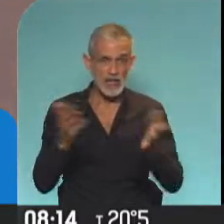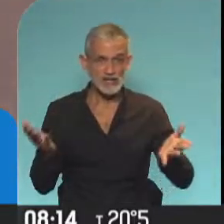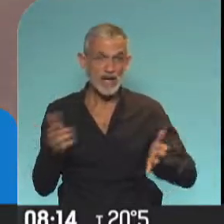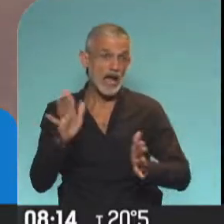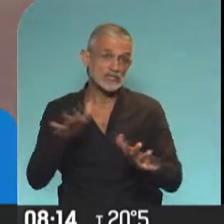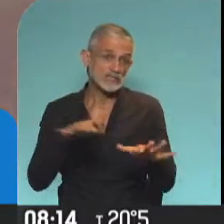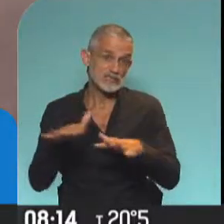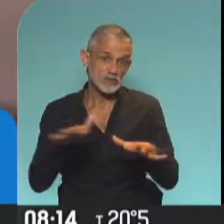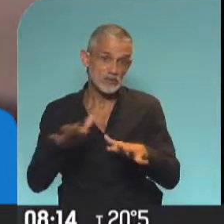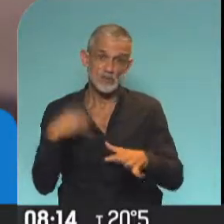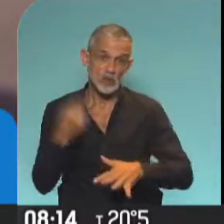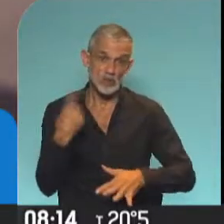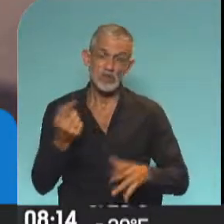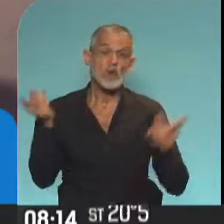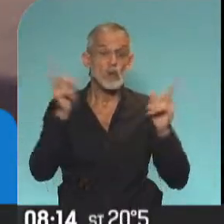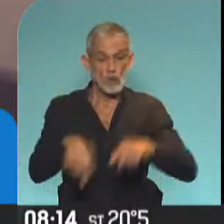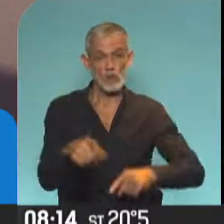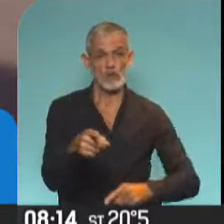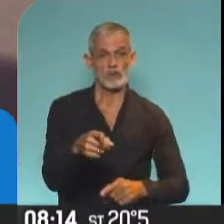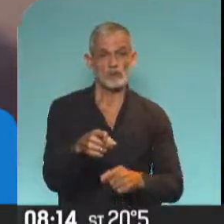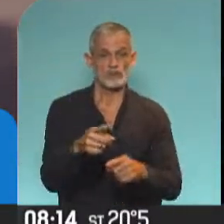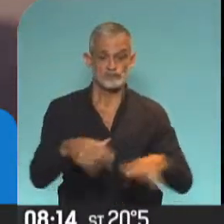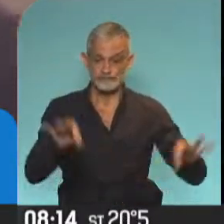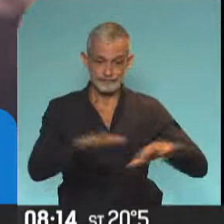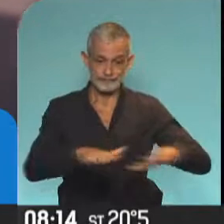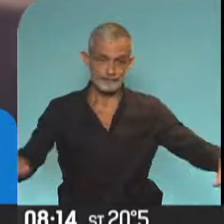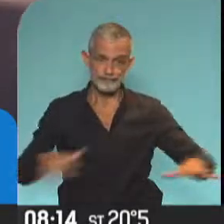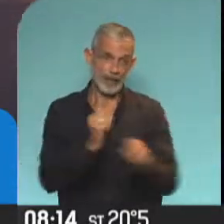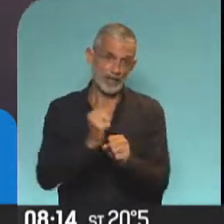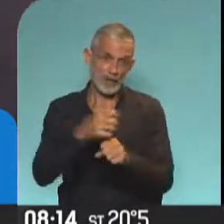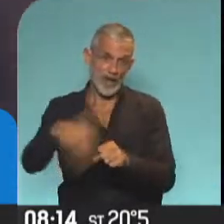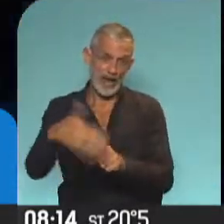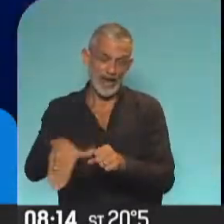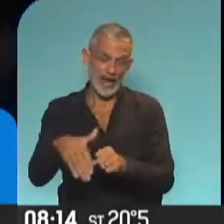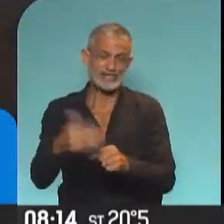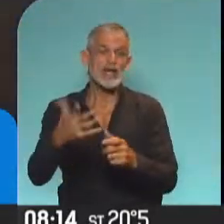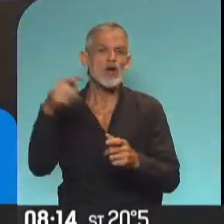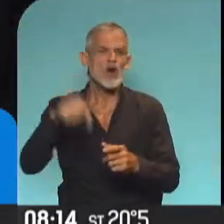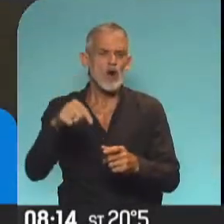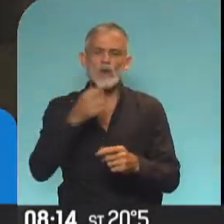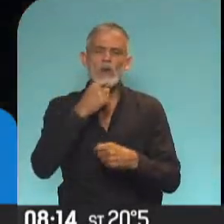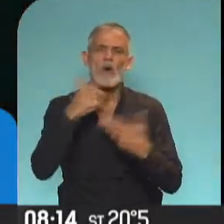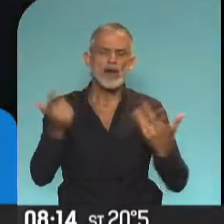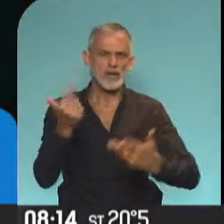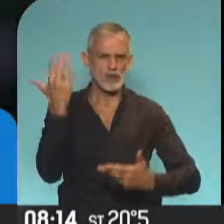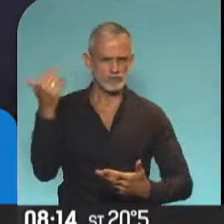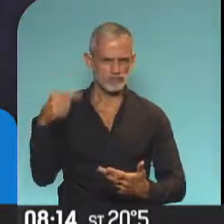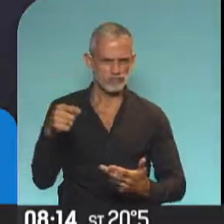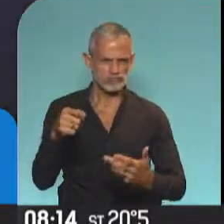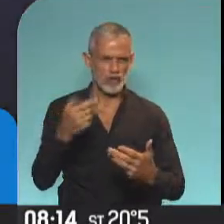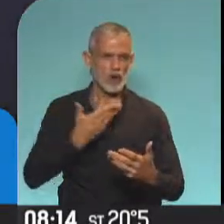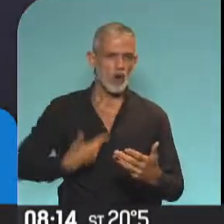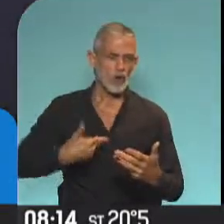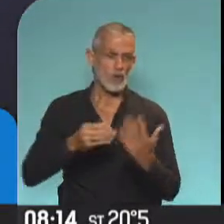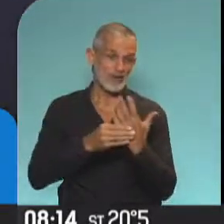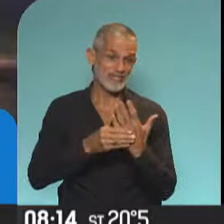esa situación nosotros vamos a volver con las mantas a Flores. En el caso de hoy ser convocados por ese Ministerio del Gobierno de la Ciudad,